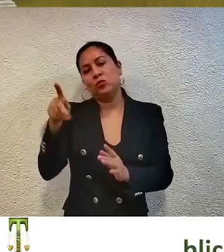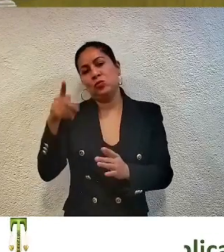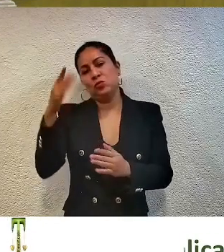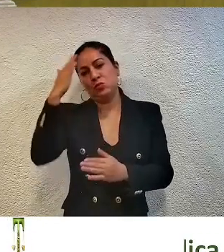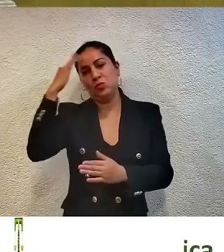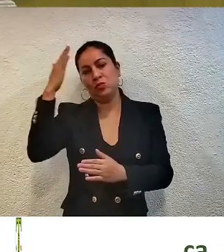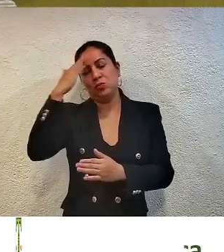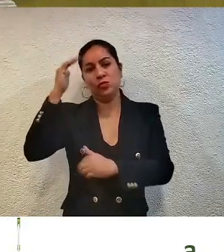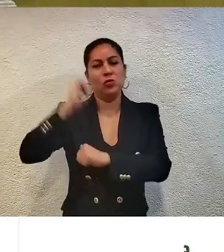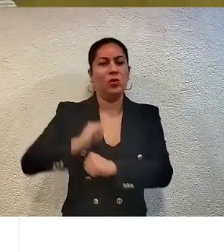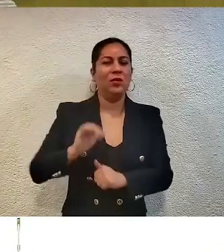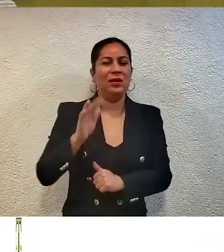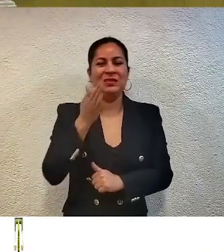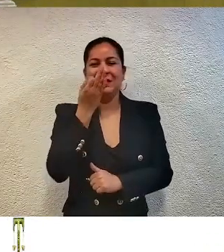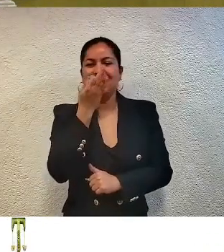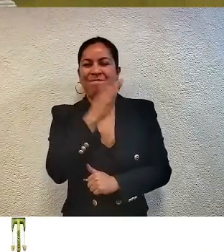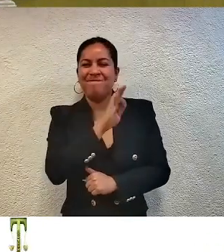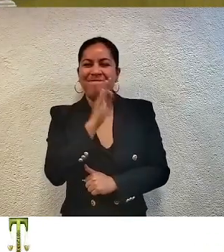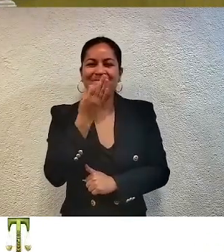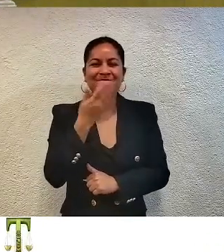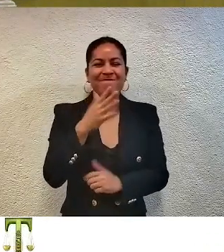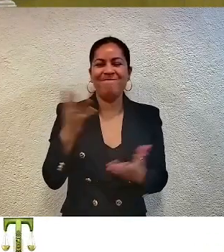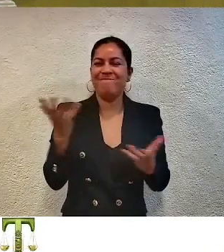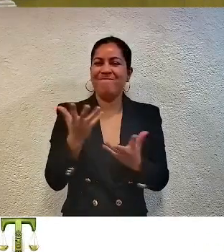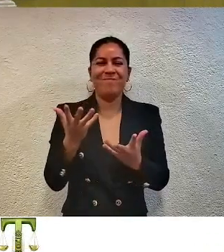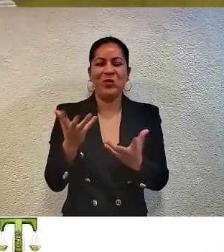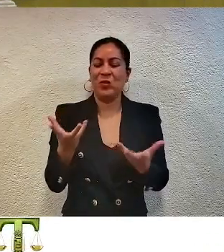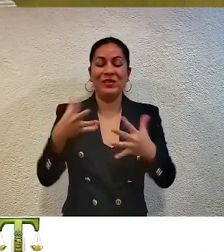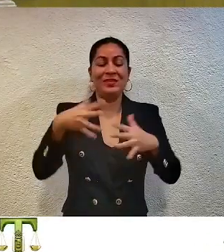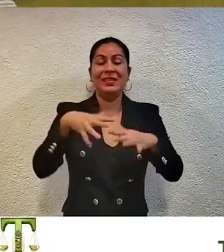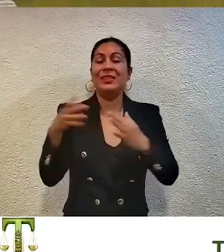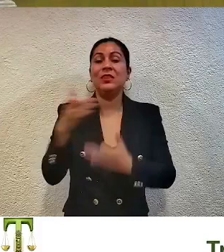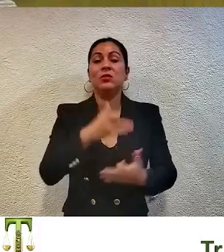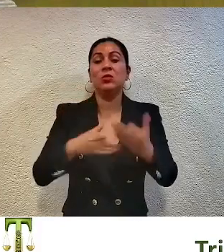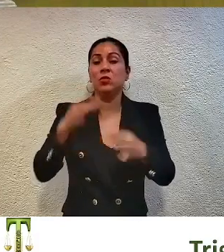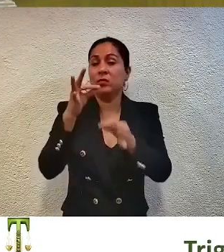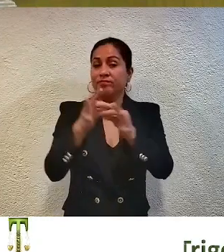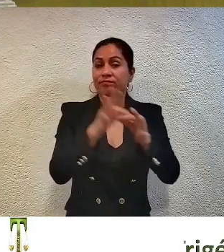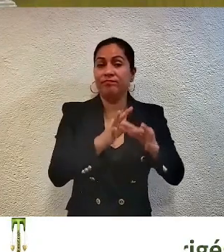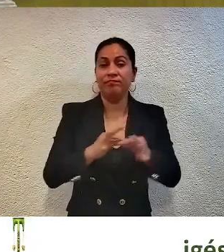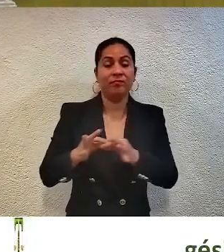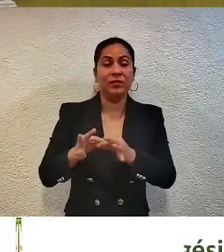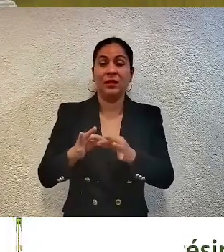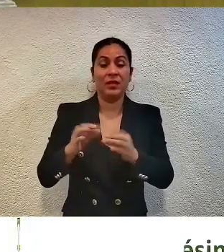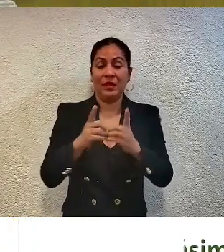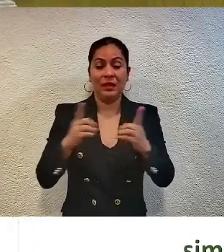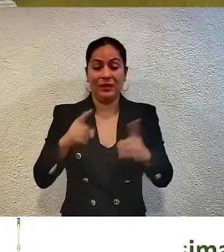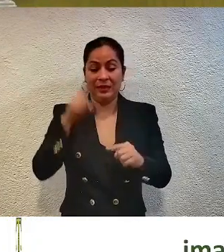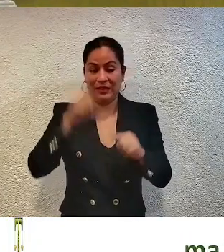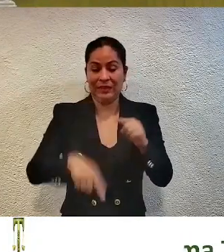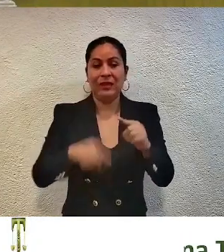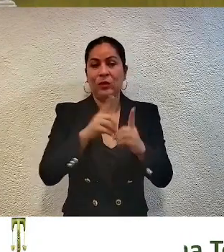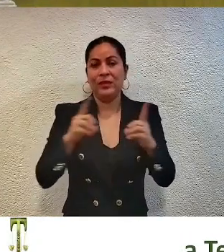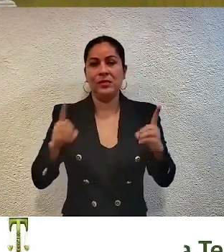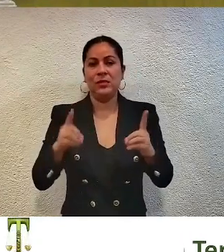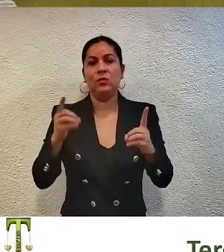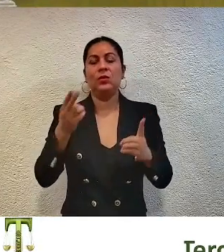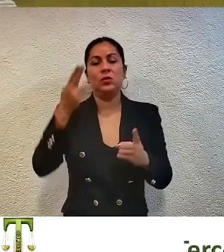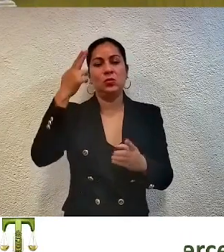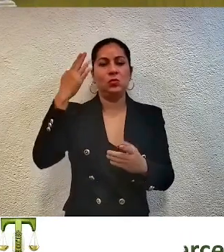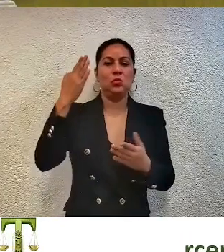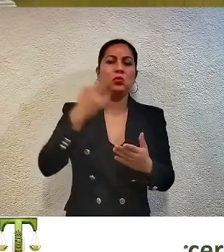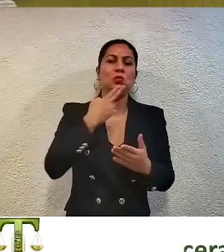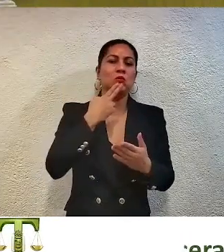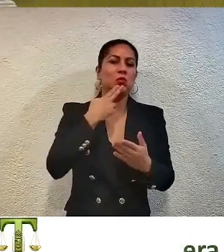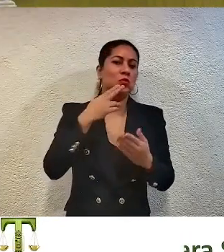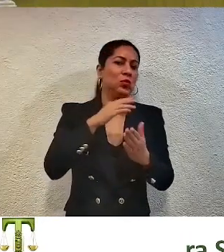hacen de manera parcial o simplemente no la realizan integralmente, impidiendo el correcto desarrollo y eficacia de su función creadora de leyes.